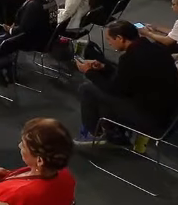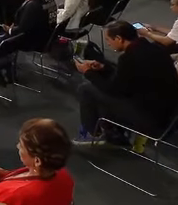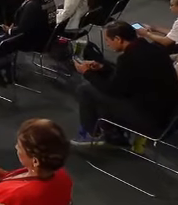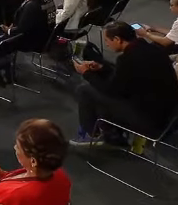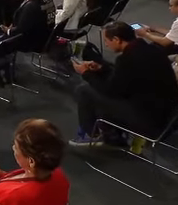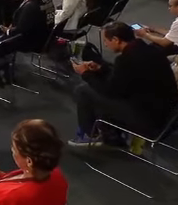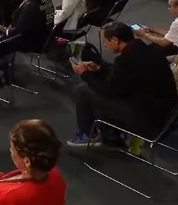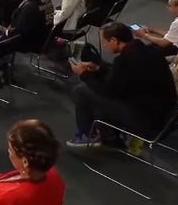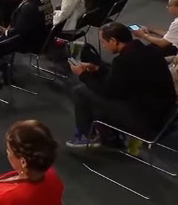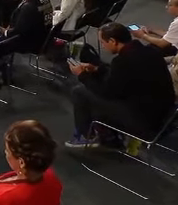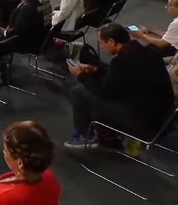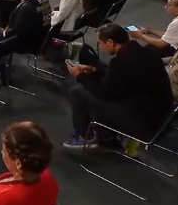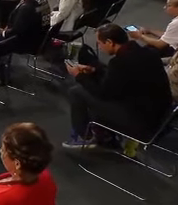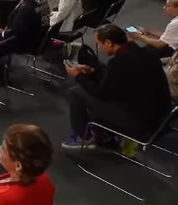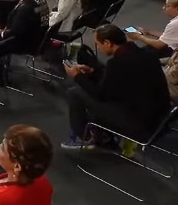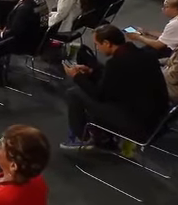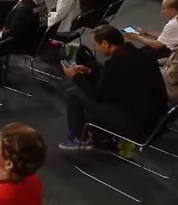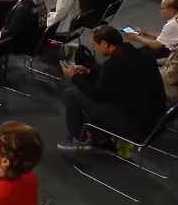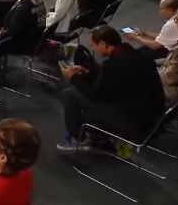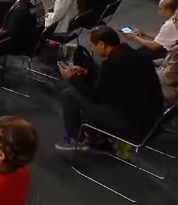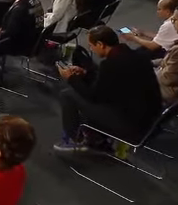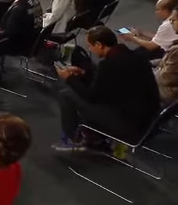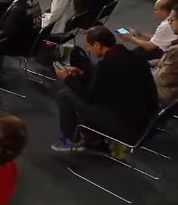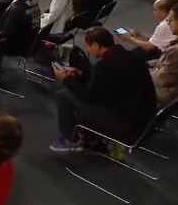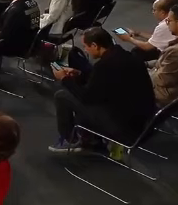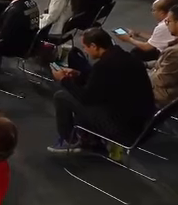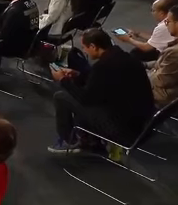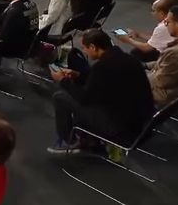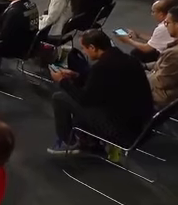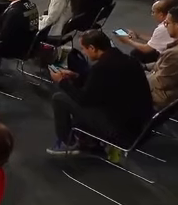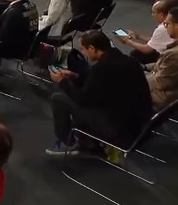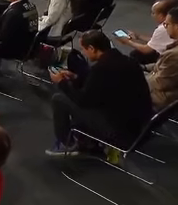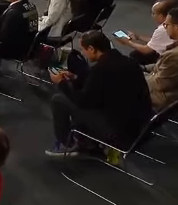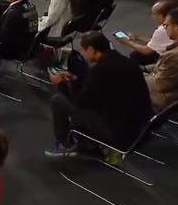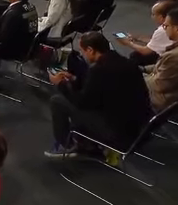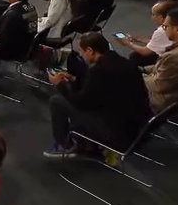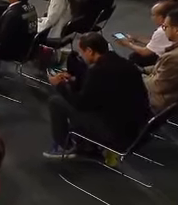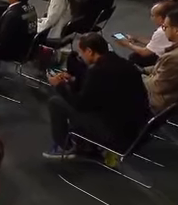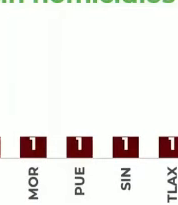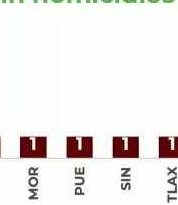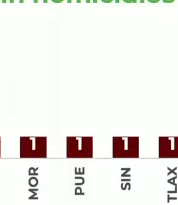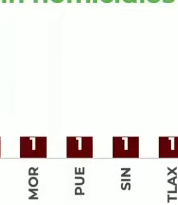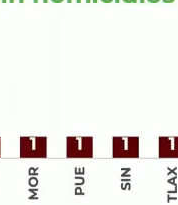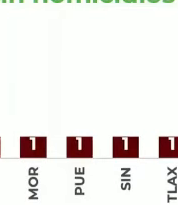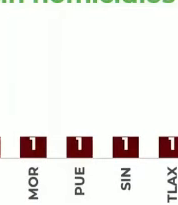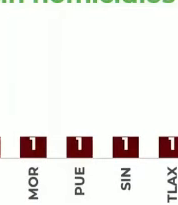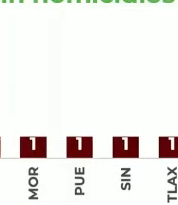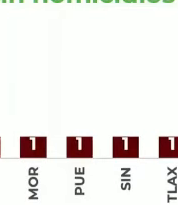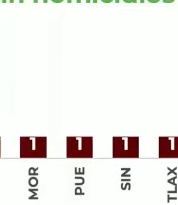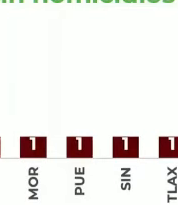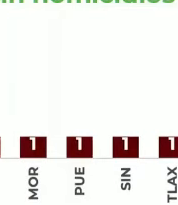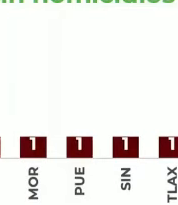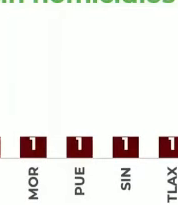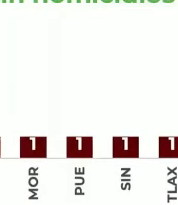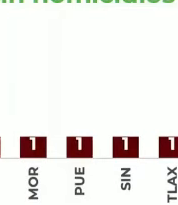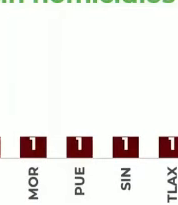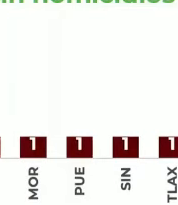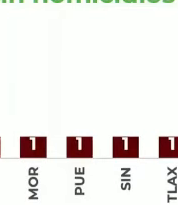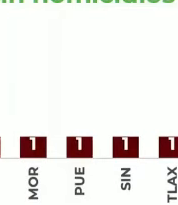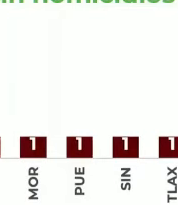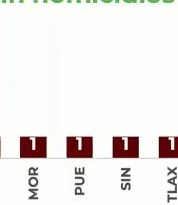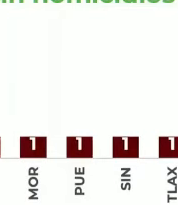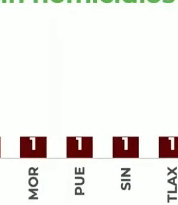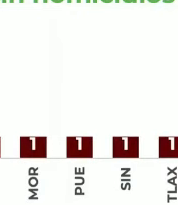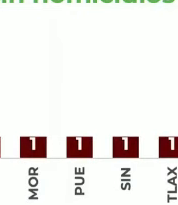16 en Guanajuato, 23 por ciento.